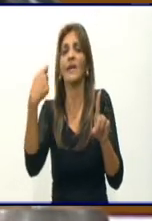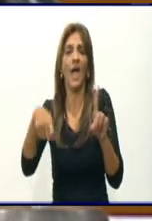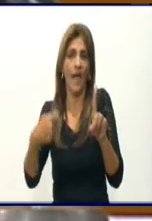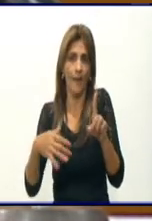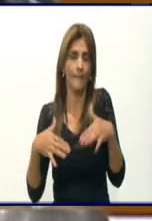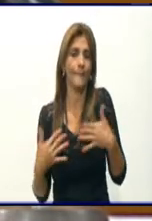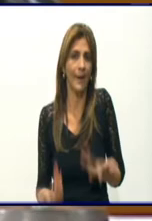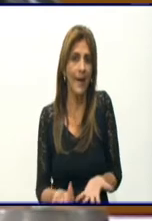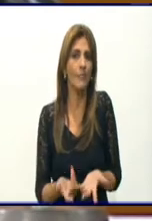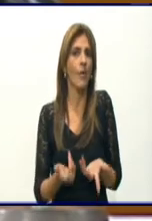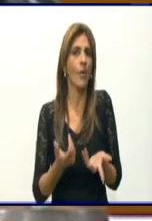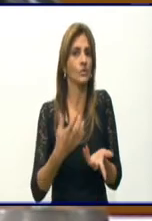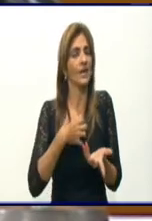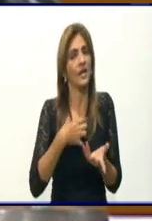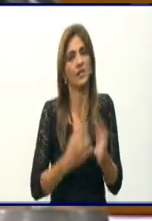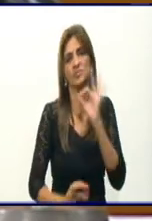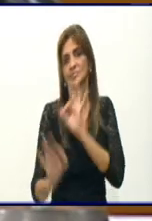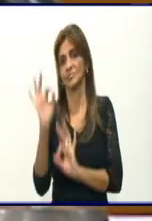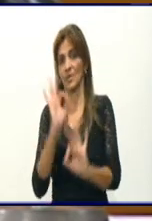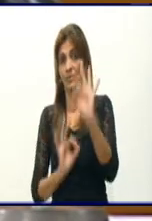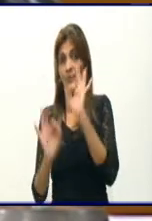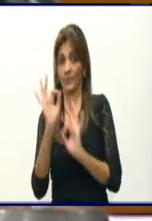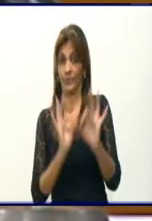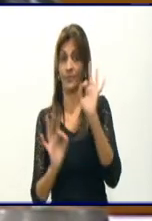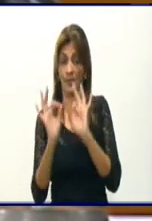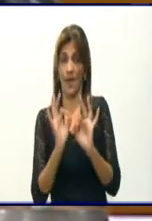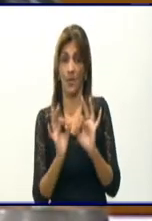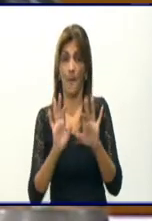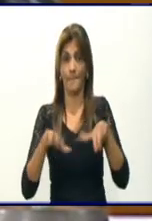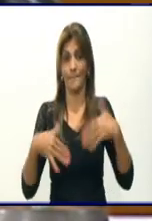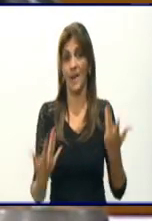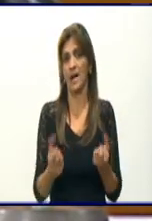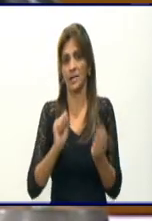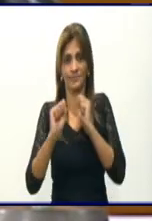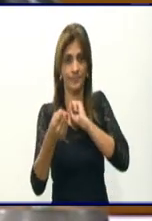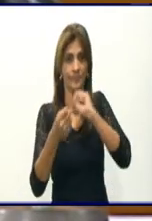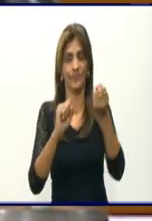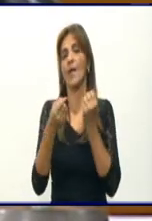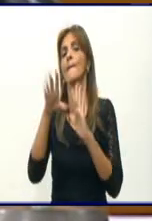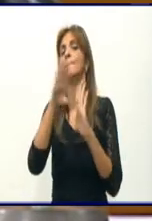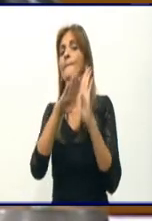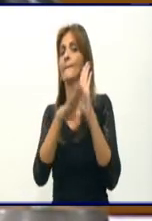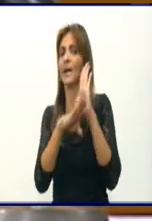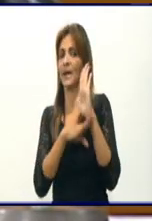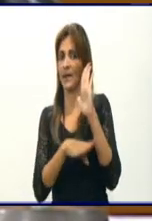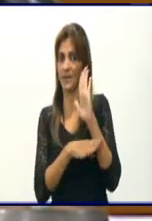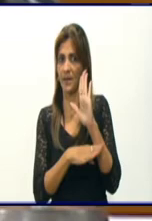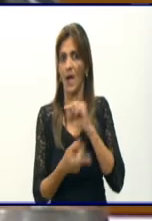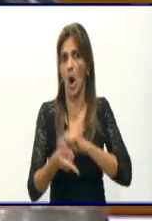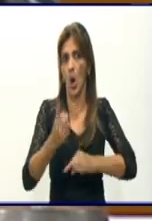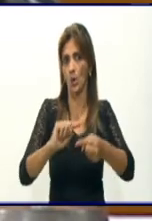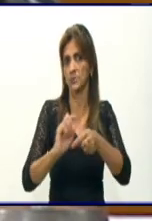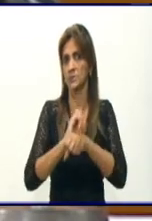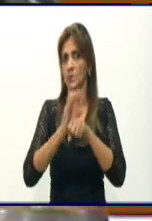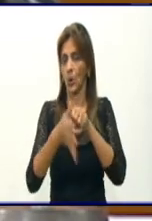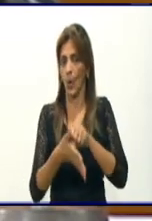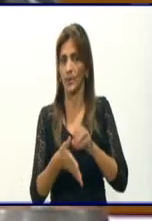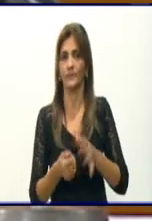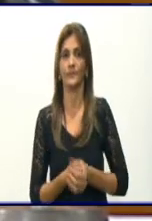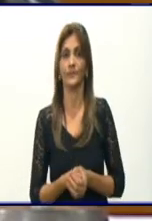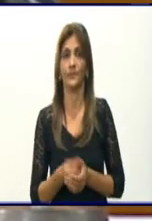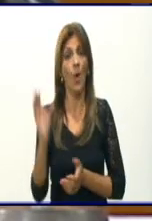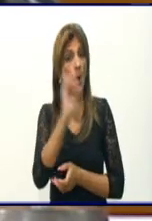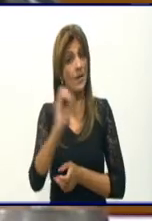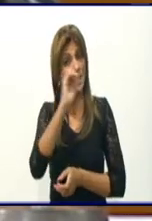la percepción del riesgo suficiente para extremar las medidas. Desde el punto de vista del sector, el sector como